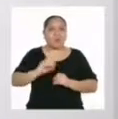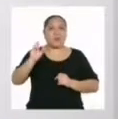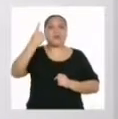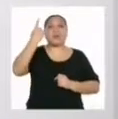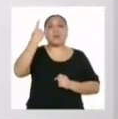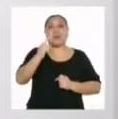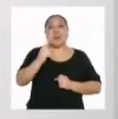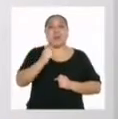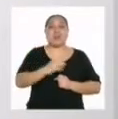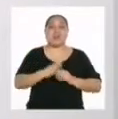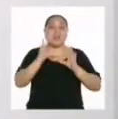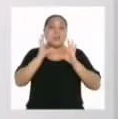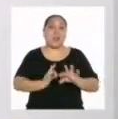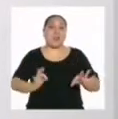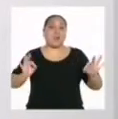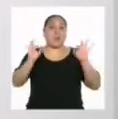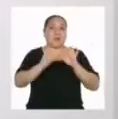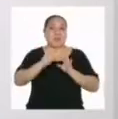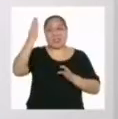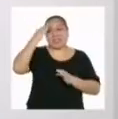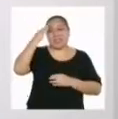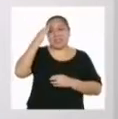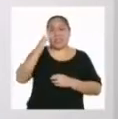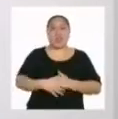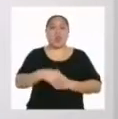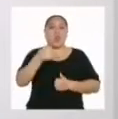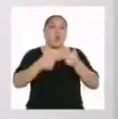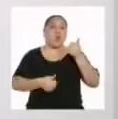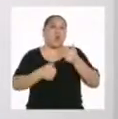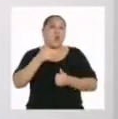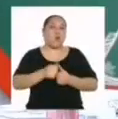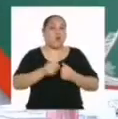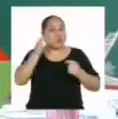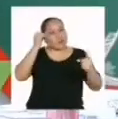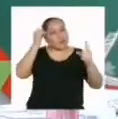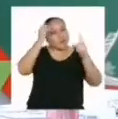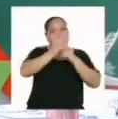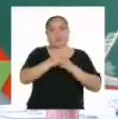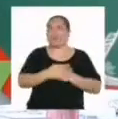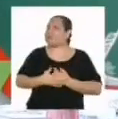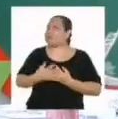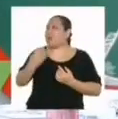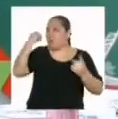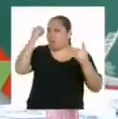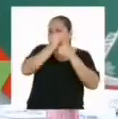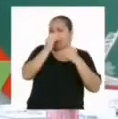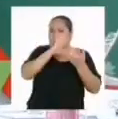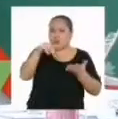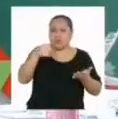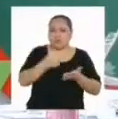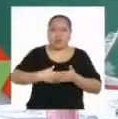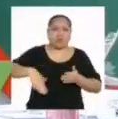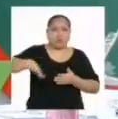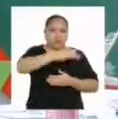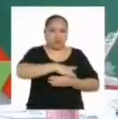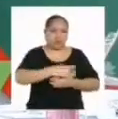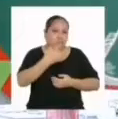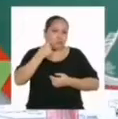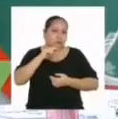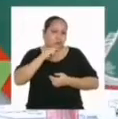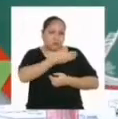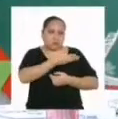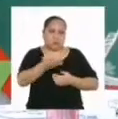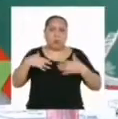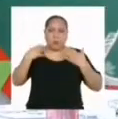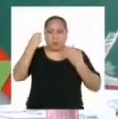Primero, es importante saber cuál es el objetivo. El objetivo es que todos nosotros y nosotras podamos